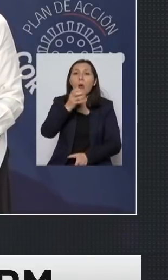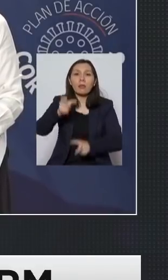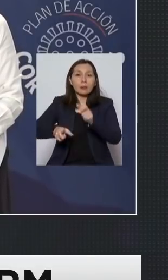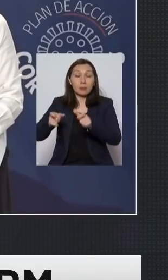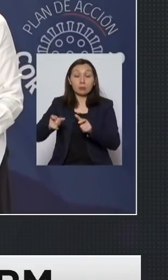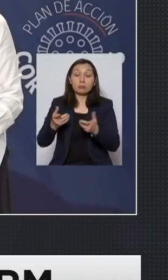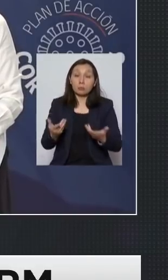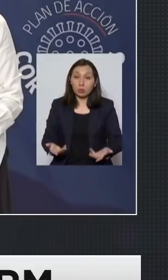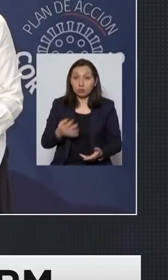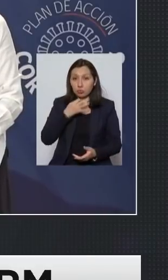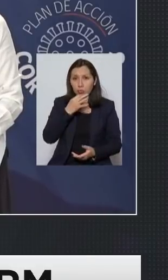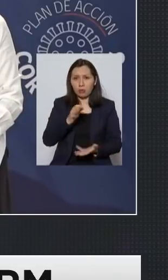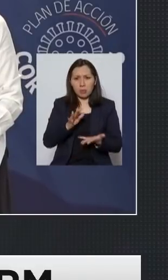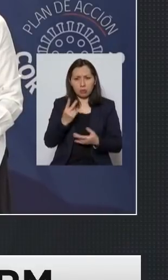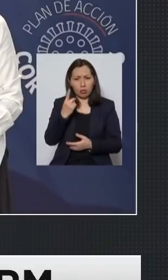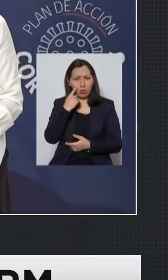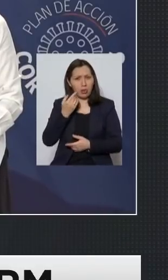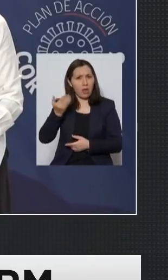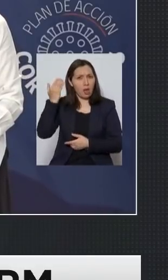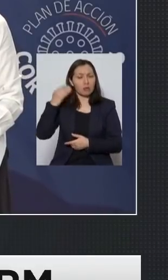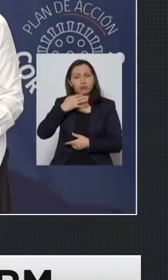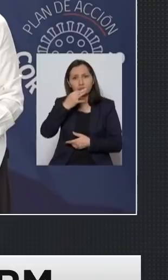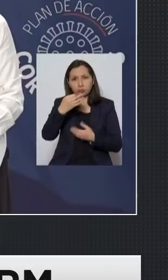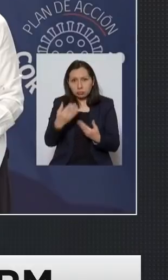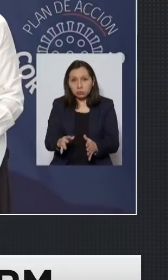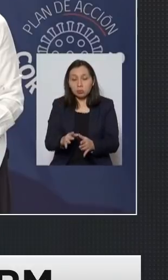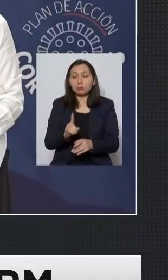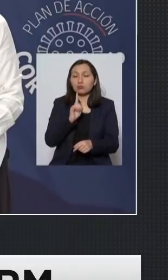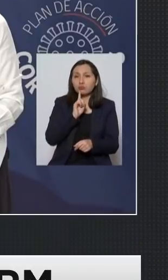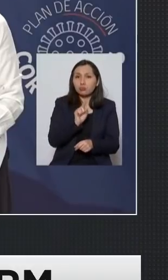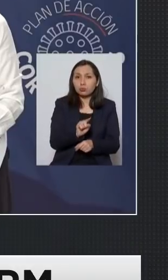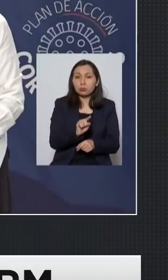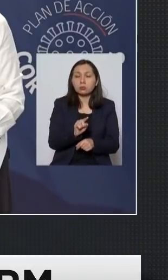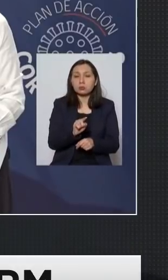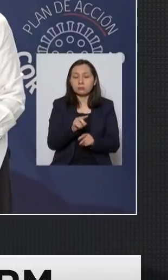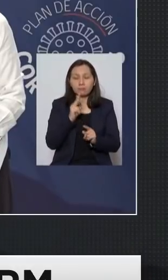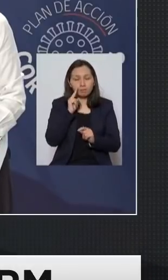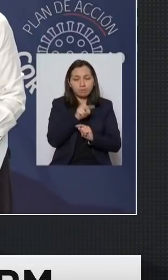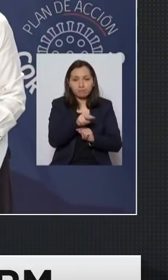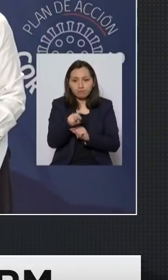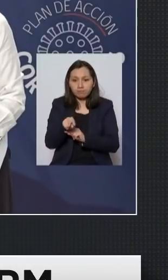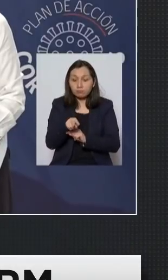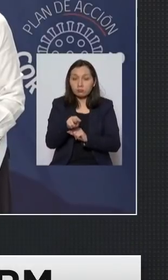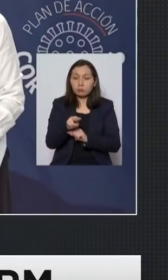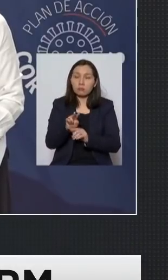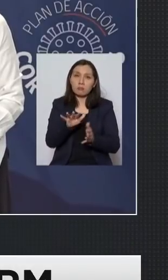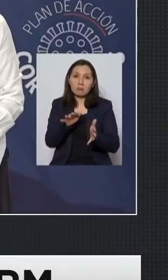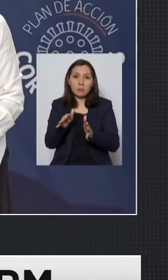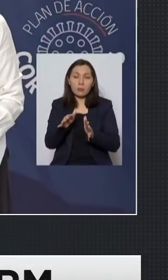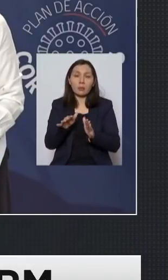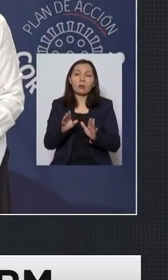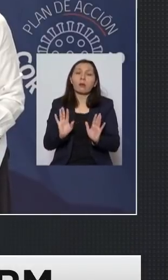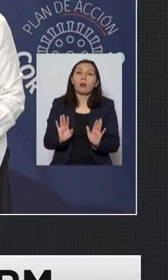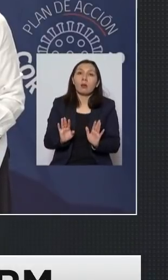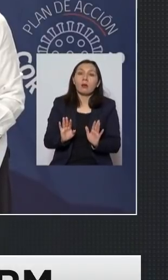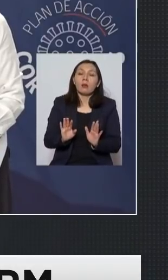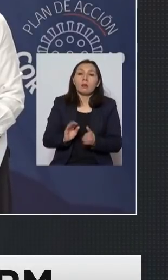yo lo dije me parece hace dos días atrás que habiendo tenido un escenario hasta hace de